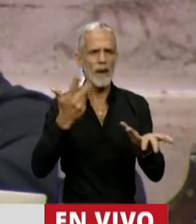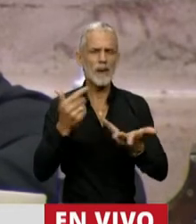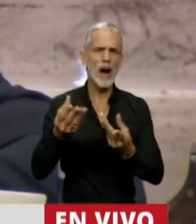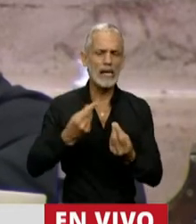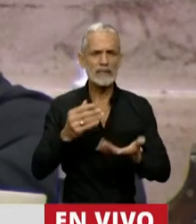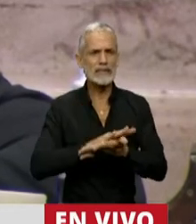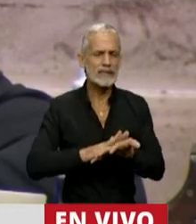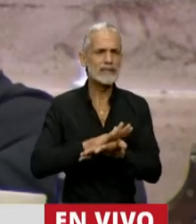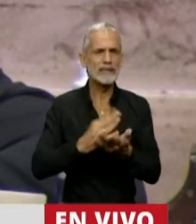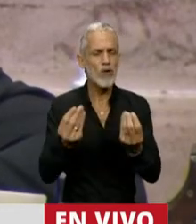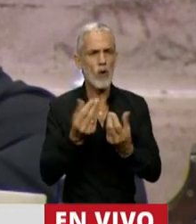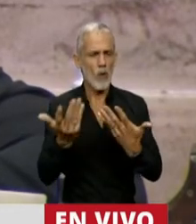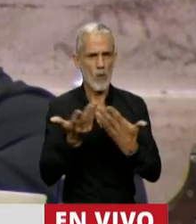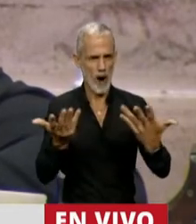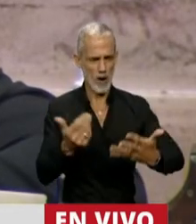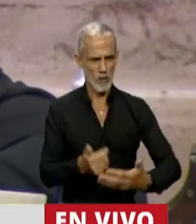a resolverlo.